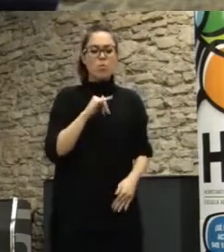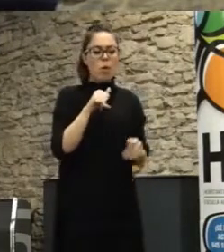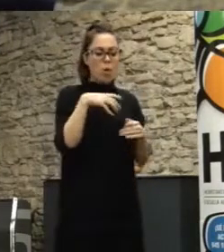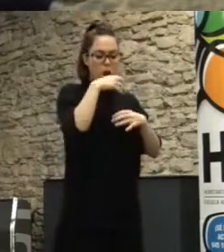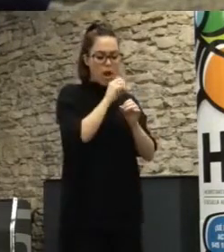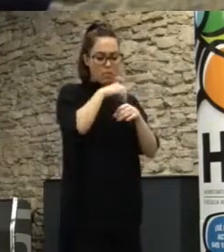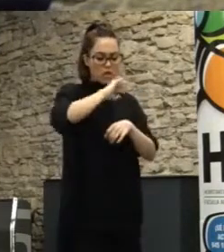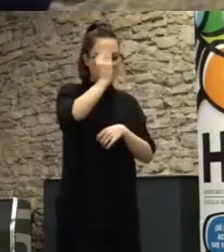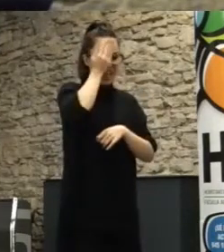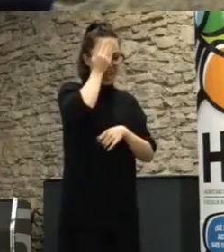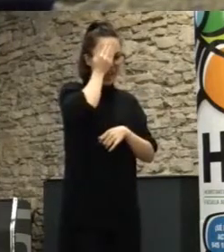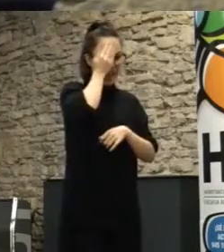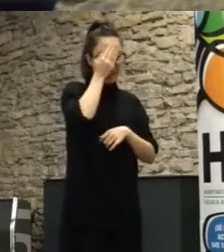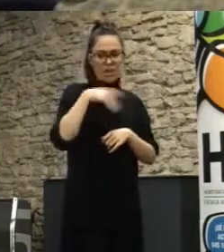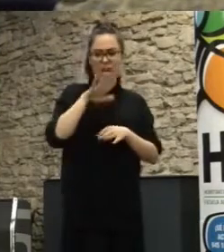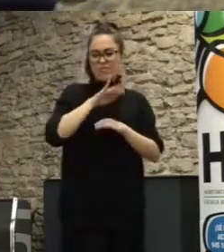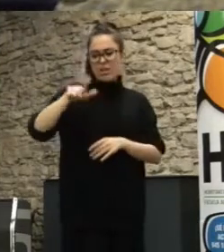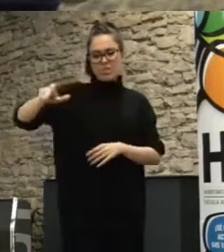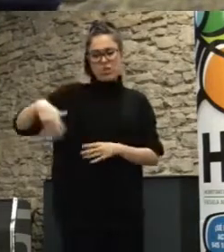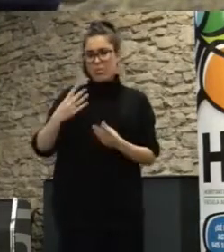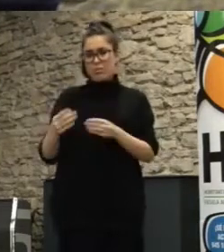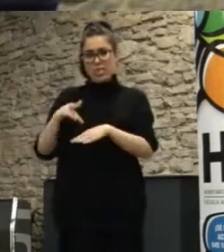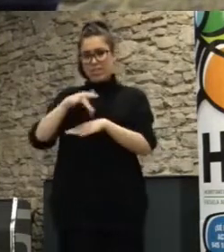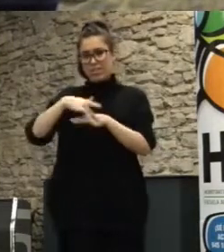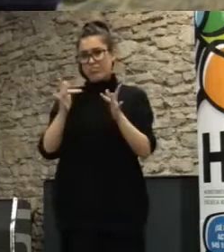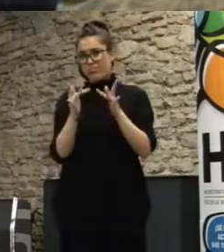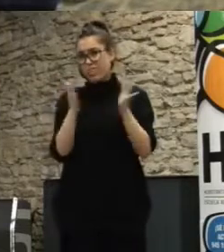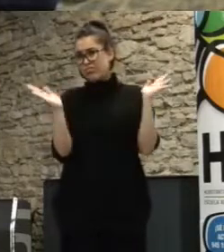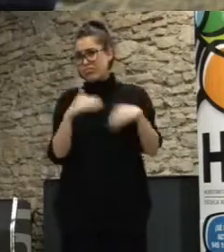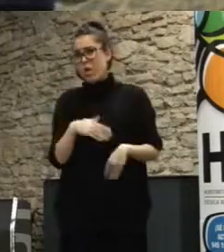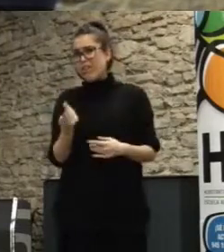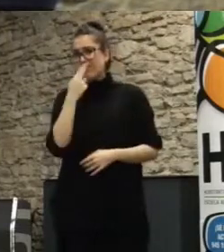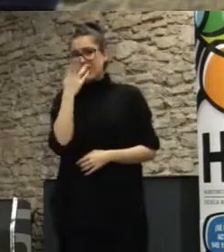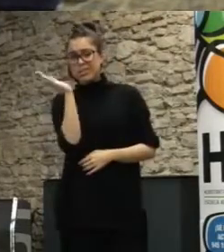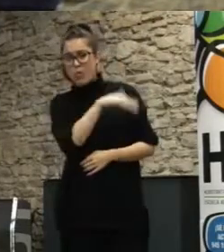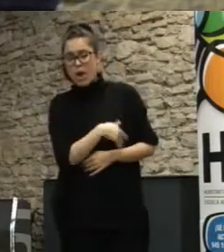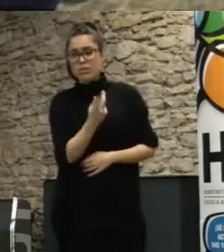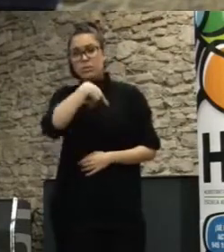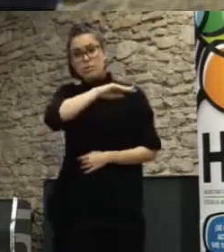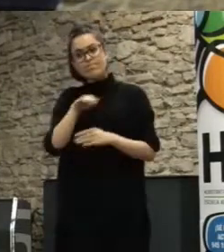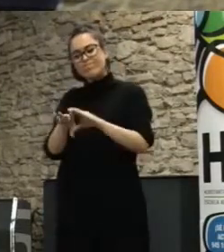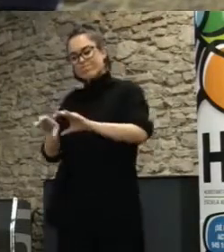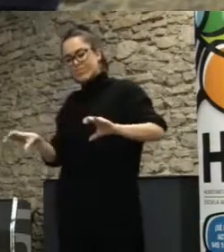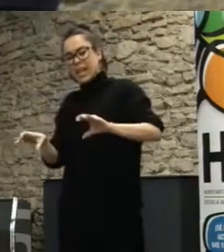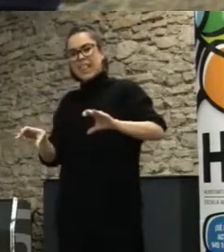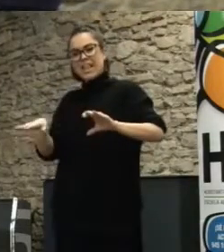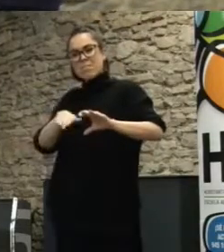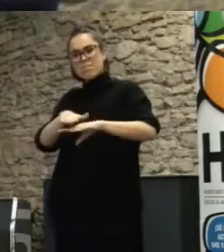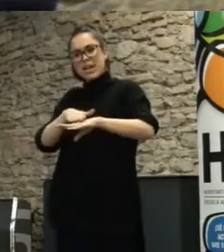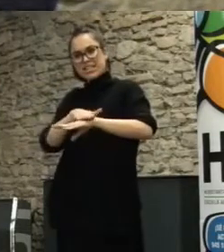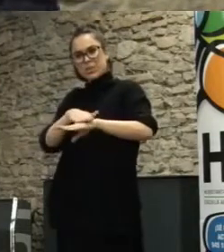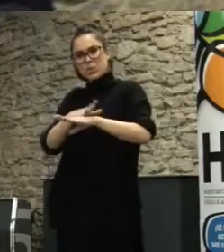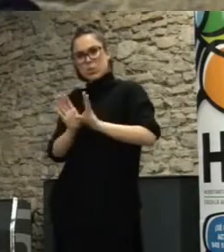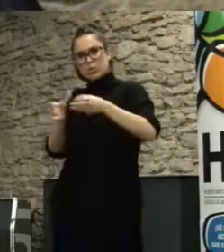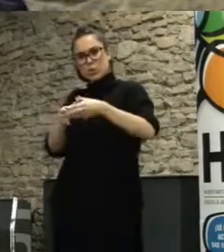a mucha gente que no es digital o no le interesa y también el intento me parece que hay un intento muy sincero de que la